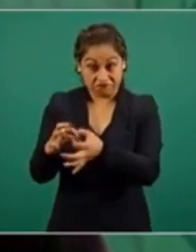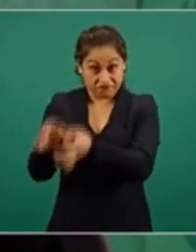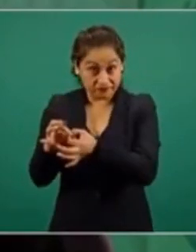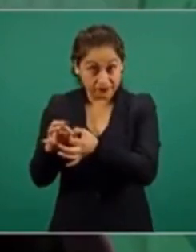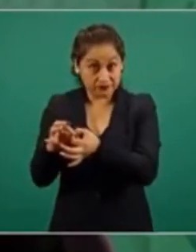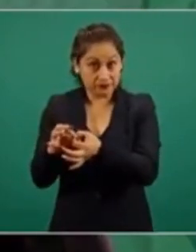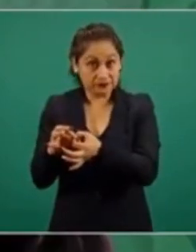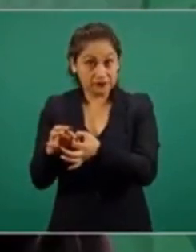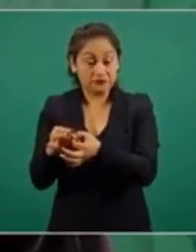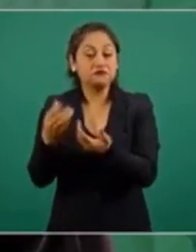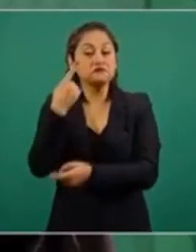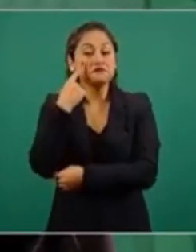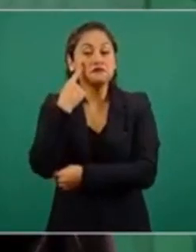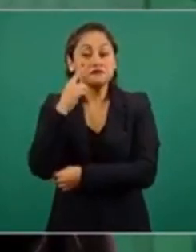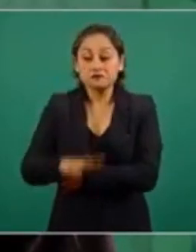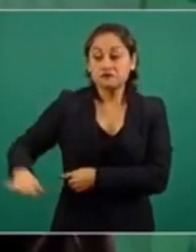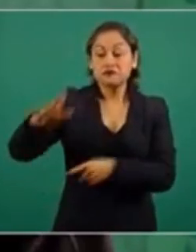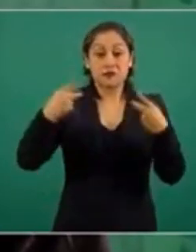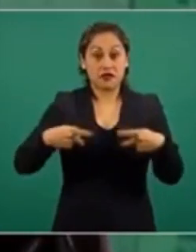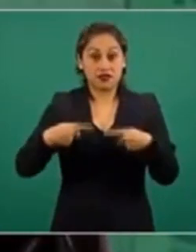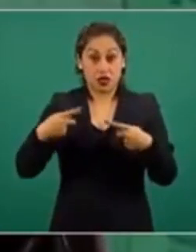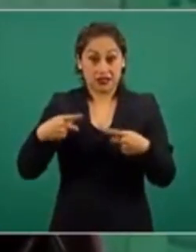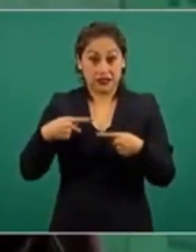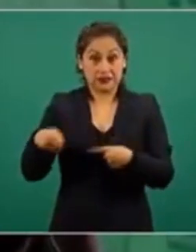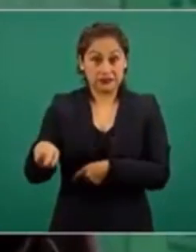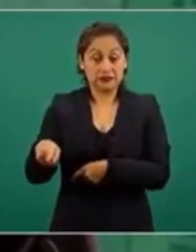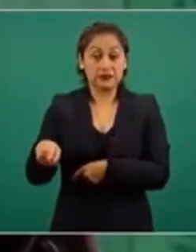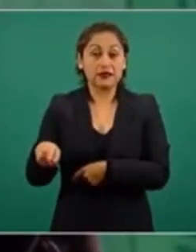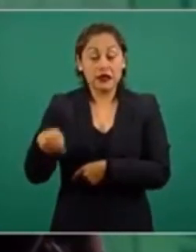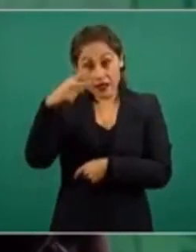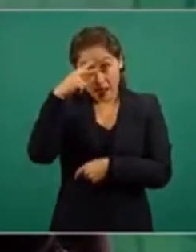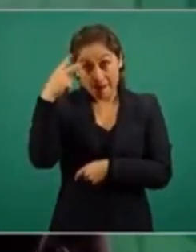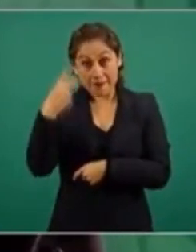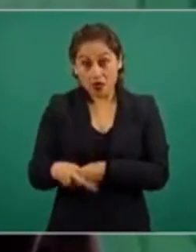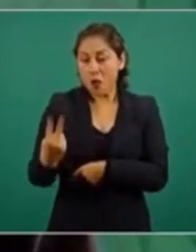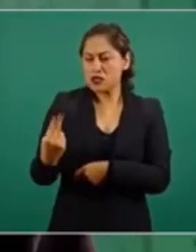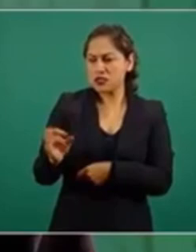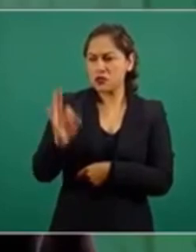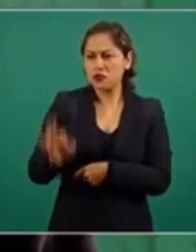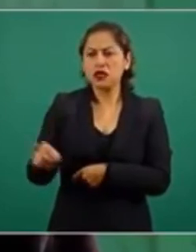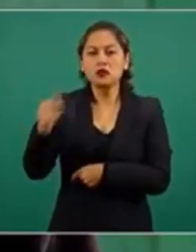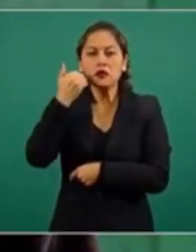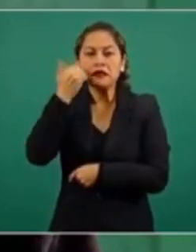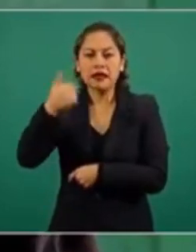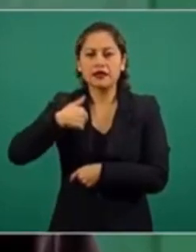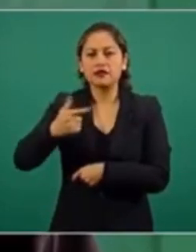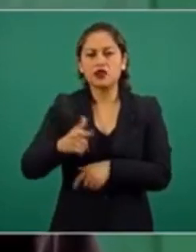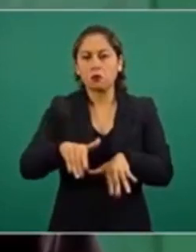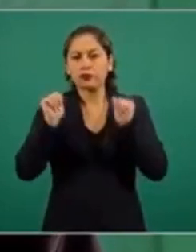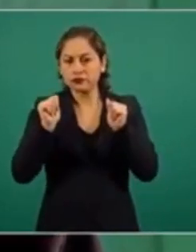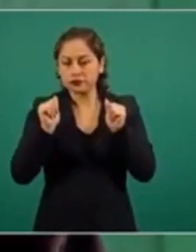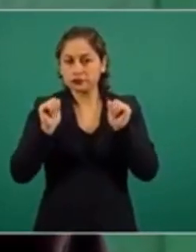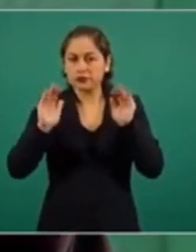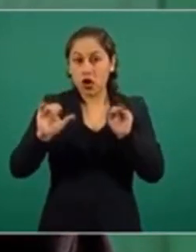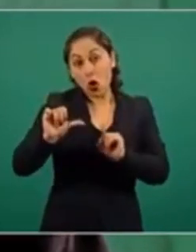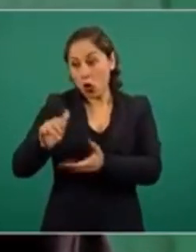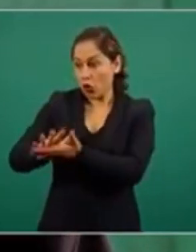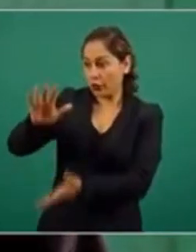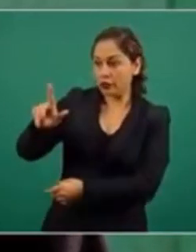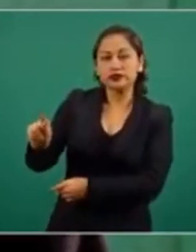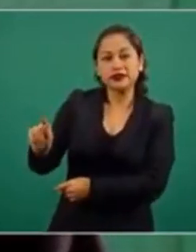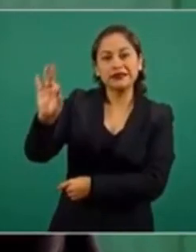Solo el 25% de la población les gustaría que yo dejara el gobierno. 70%